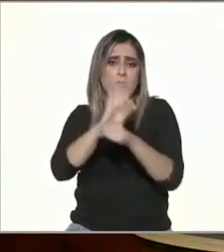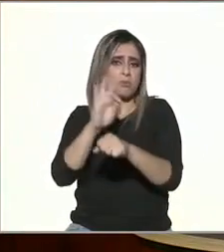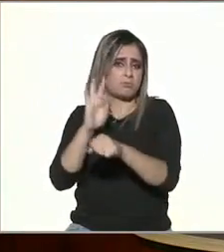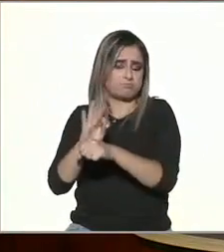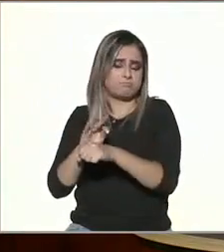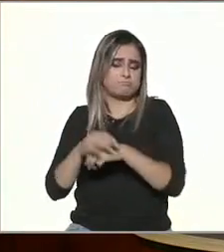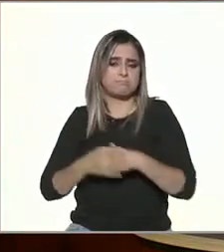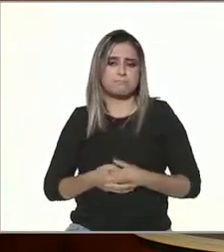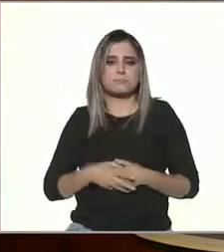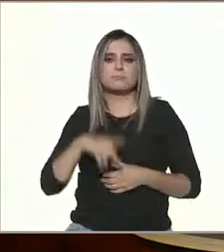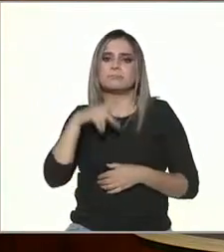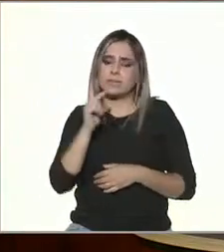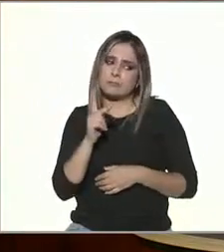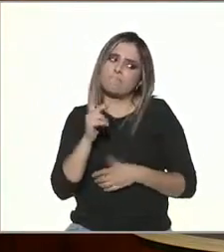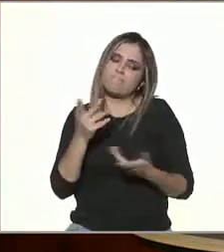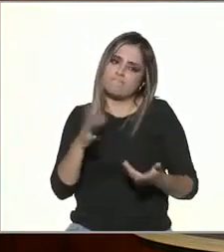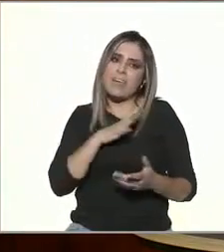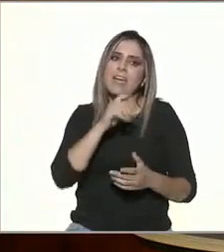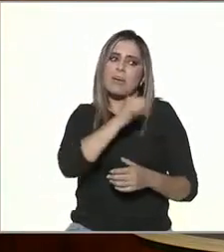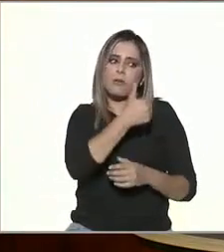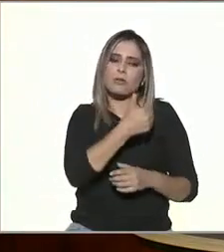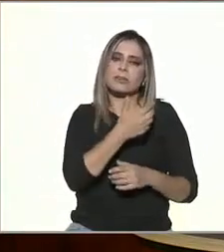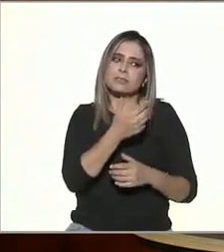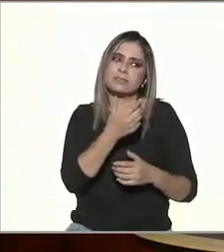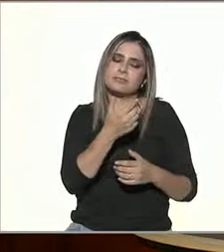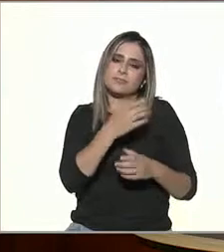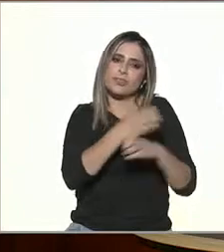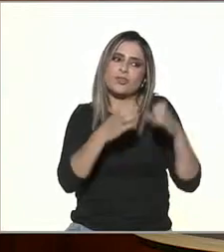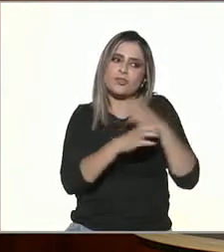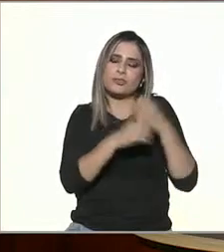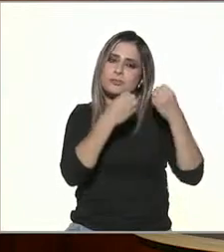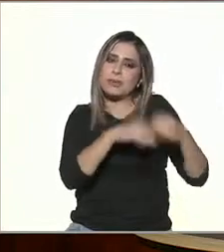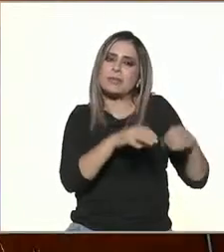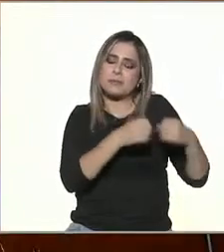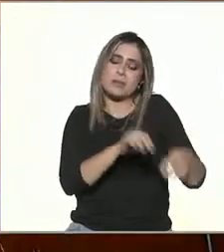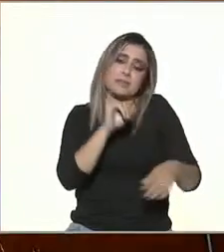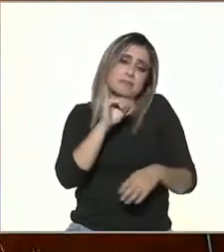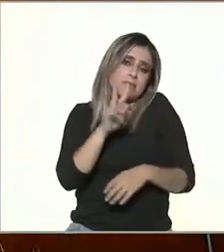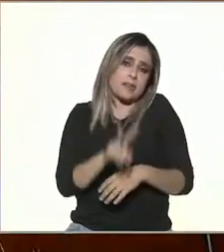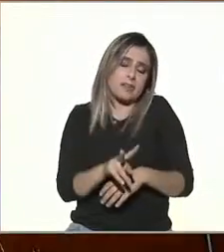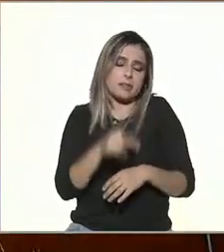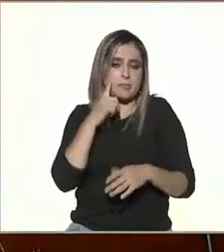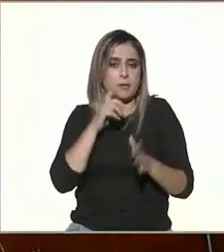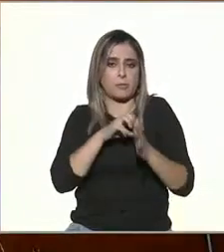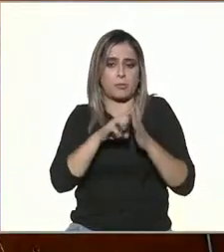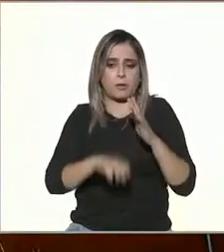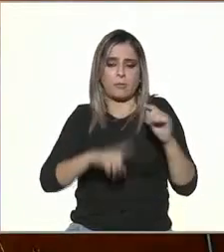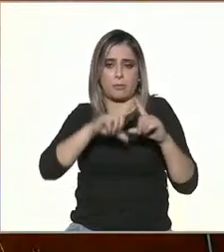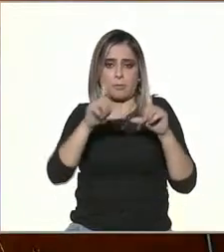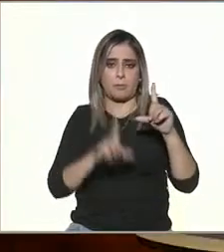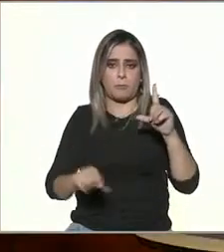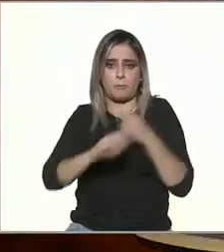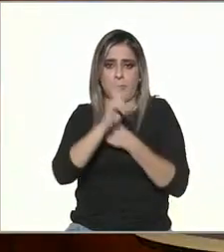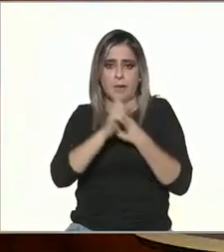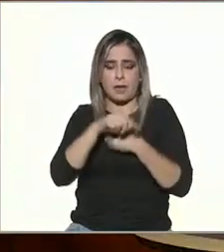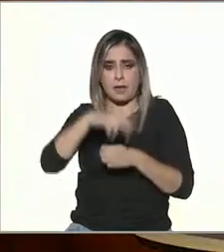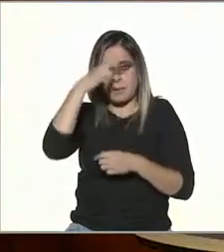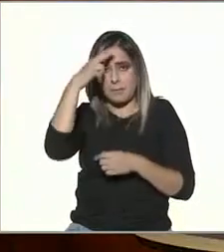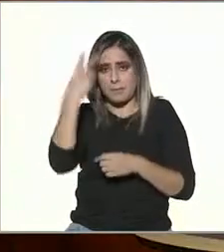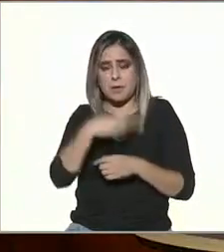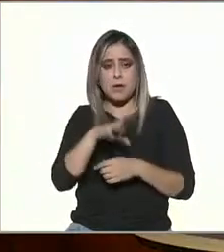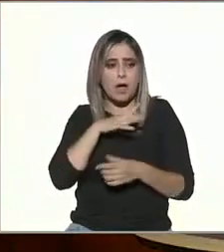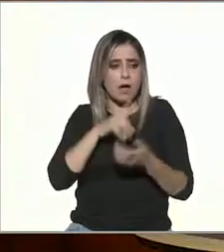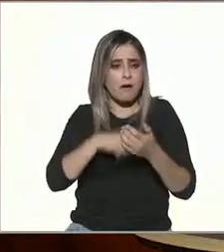internet pero también ahí qué costo estamos pagando porque en ese sentido en nuestro país voy a hablar en el caso de México se ha